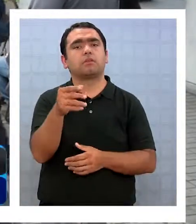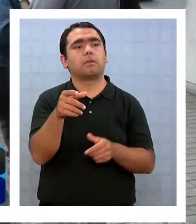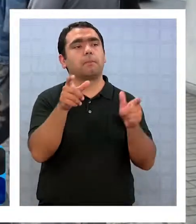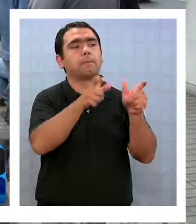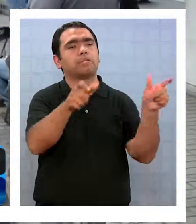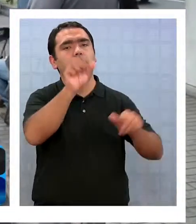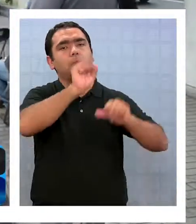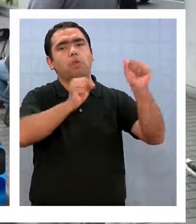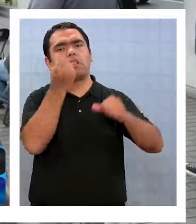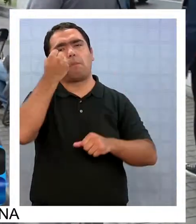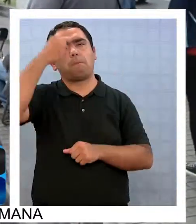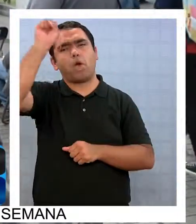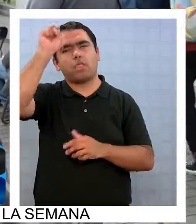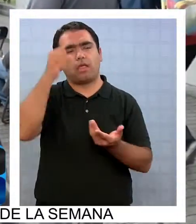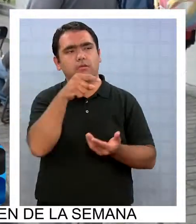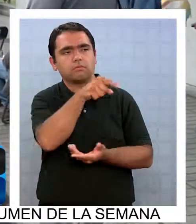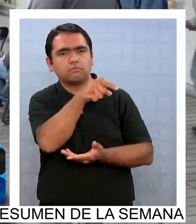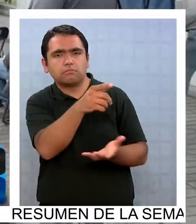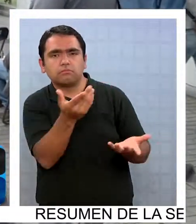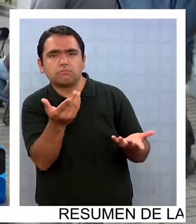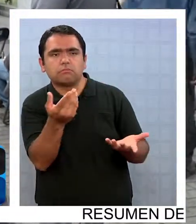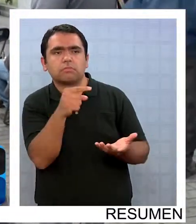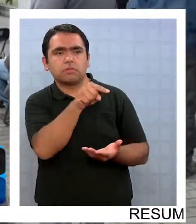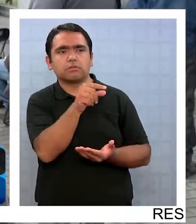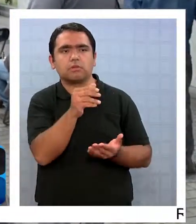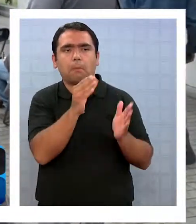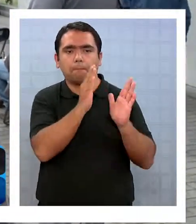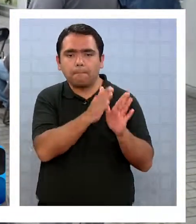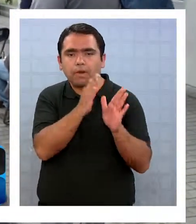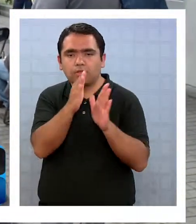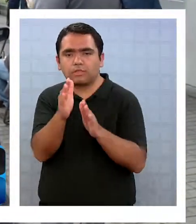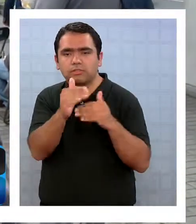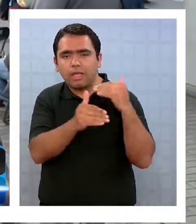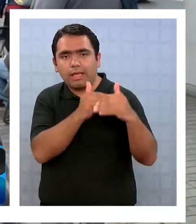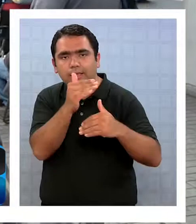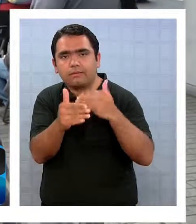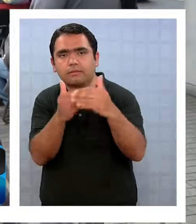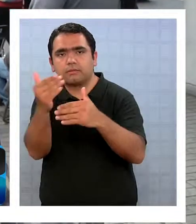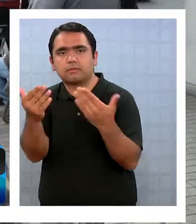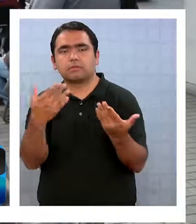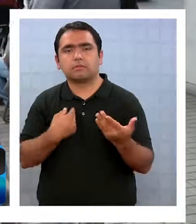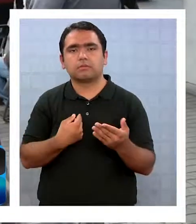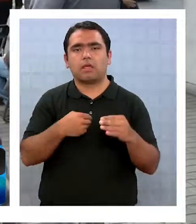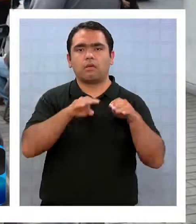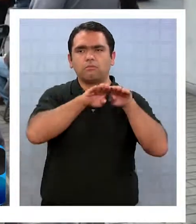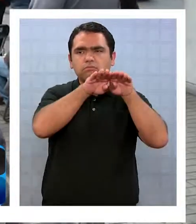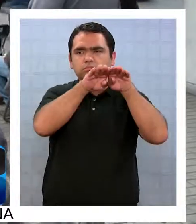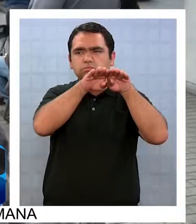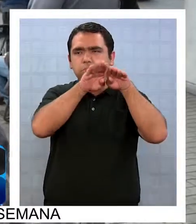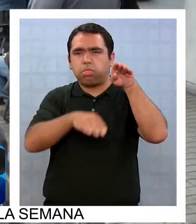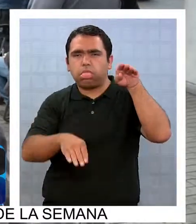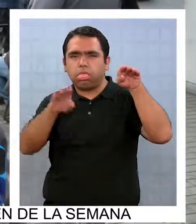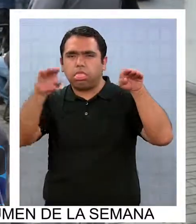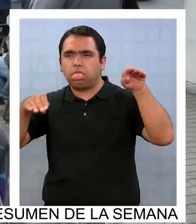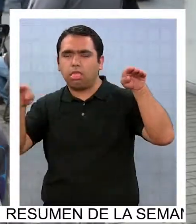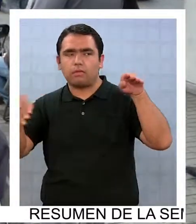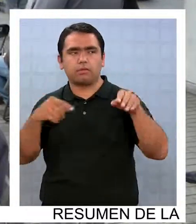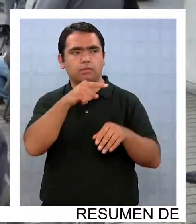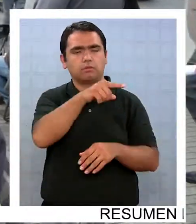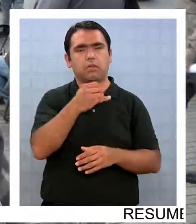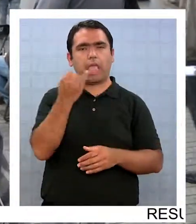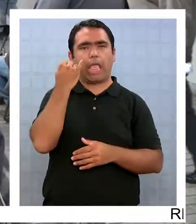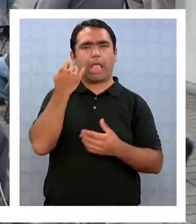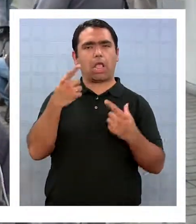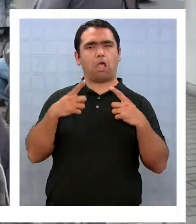existe la posibilidad real de avanzar en un proceso que permita terminar con la desigualdad, les incomoda, les molesta,